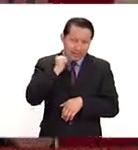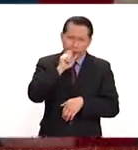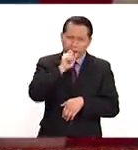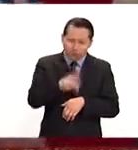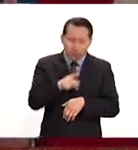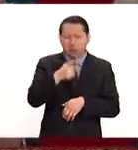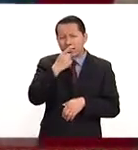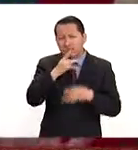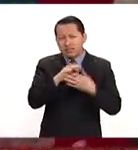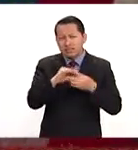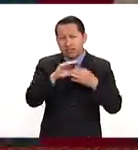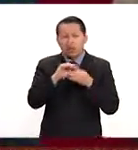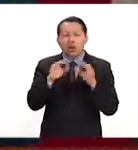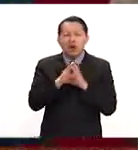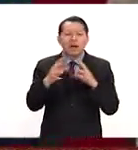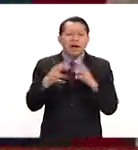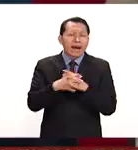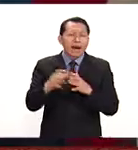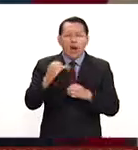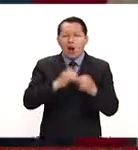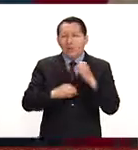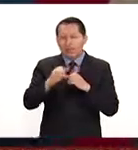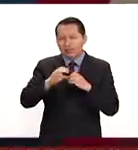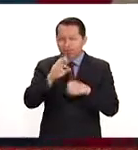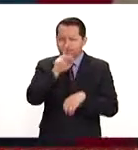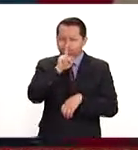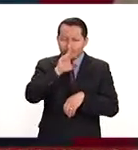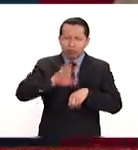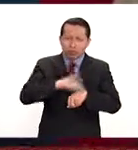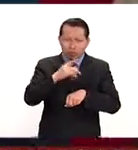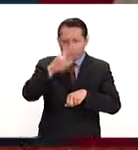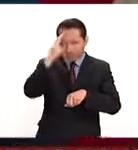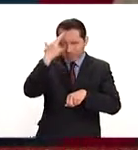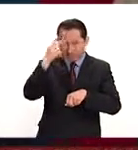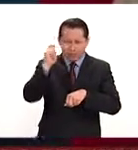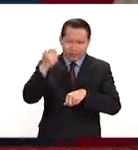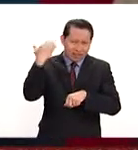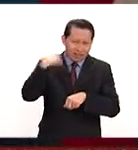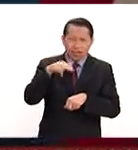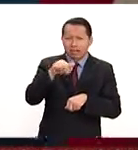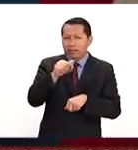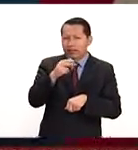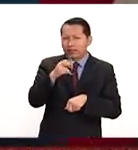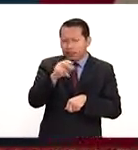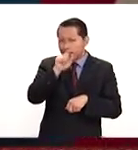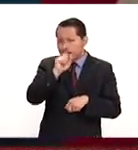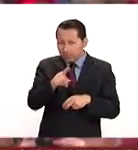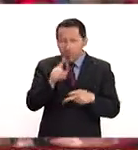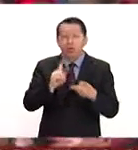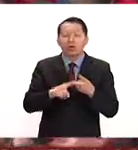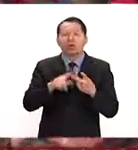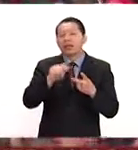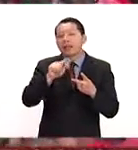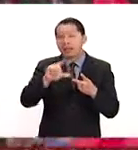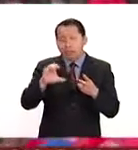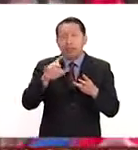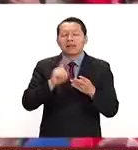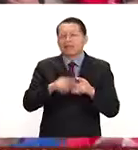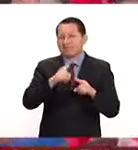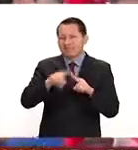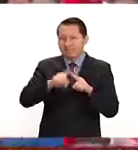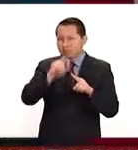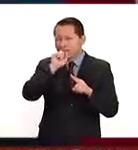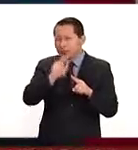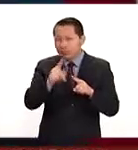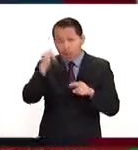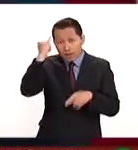sean guerras comerciales. Porque si recordaremos, no solamente el señor Trump habló del NAFTA, del TLC y del TPP, sino también habló de la idea